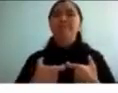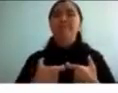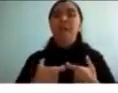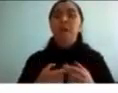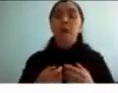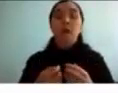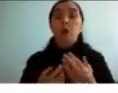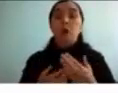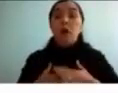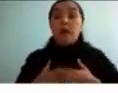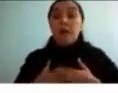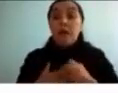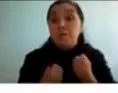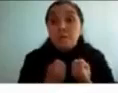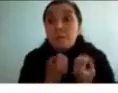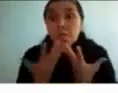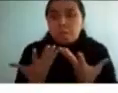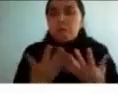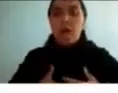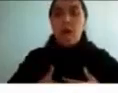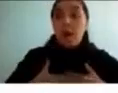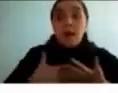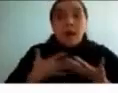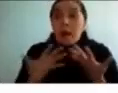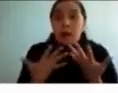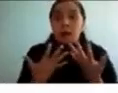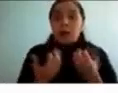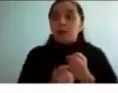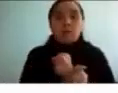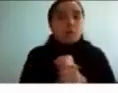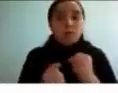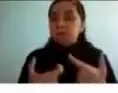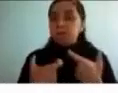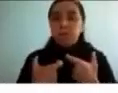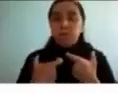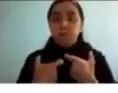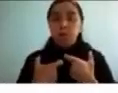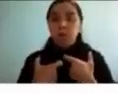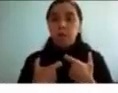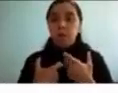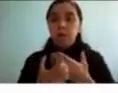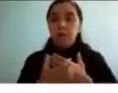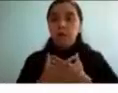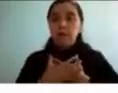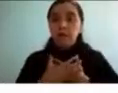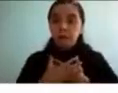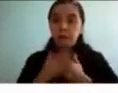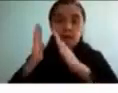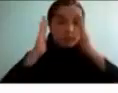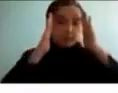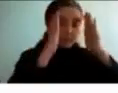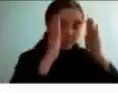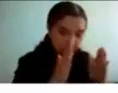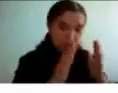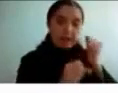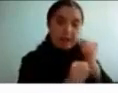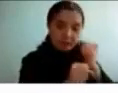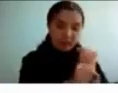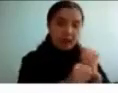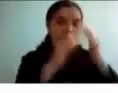momento en pro de el tener que hacer pues lo que corresponde la tarea o atender o esforzarse